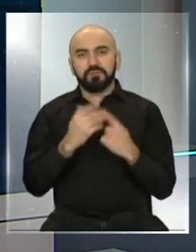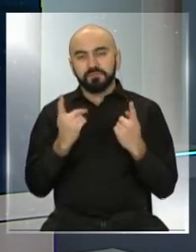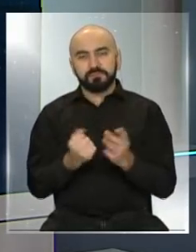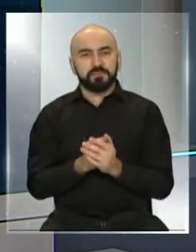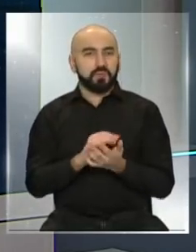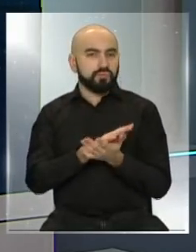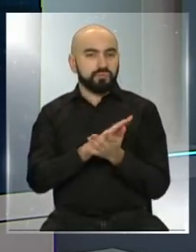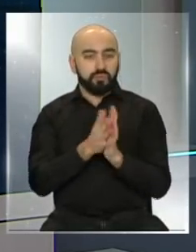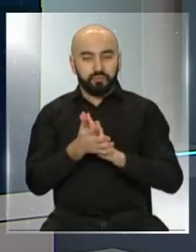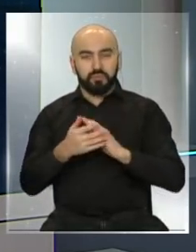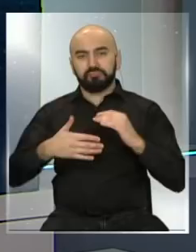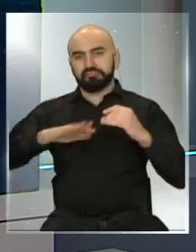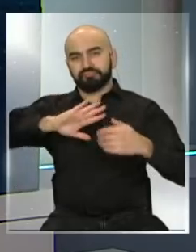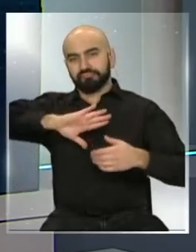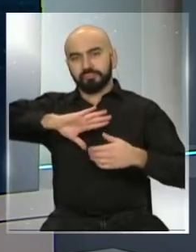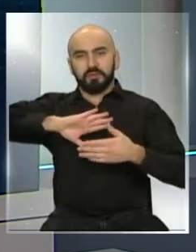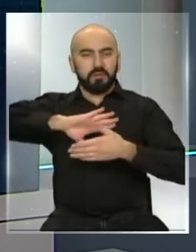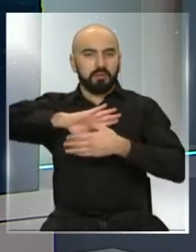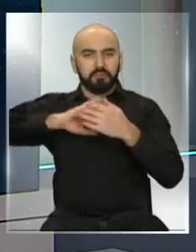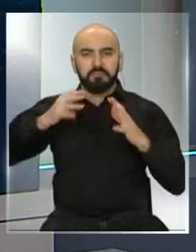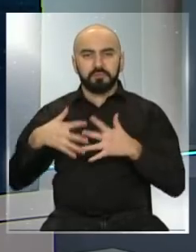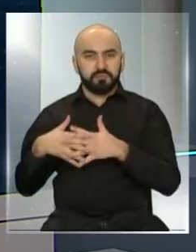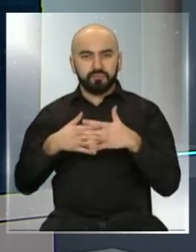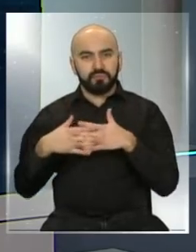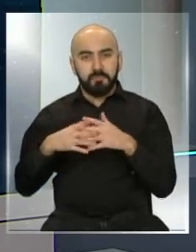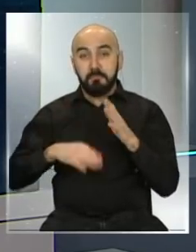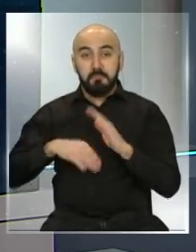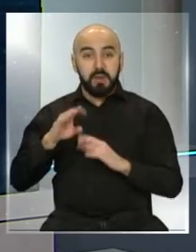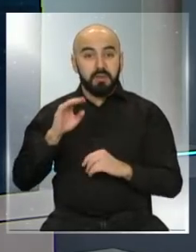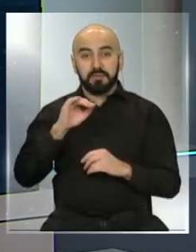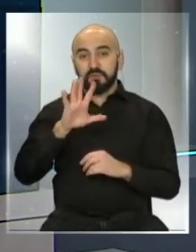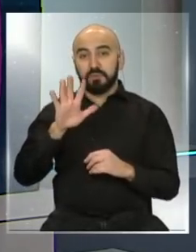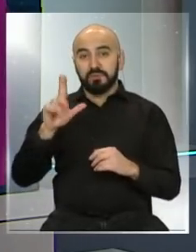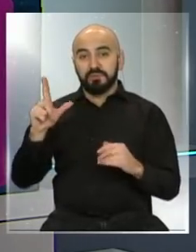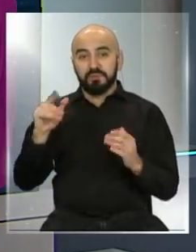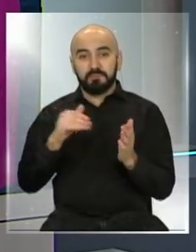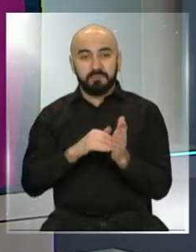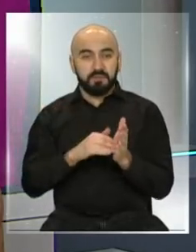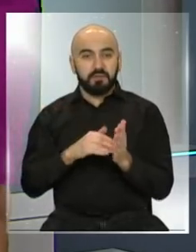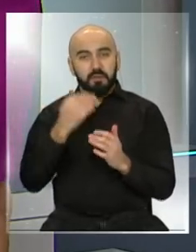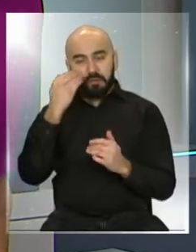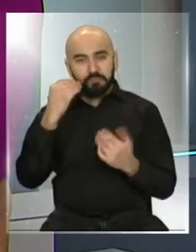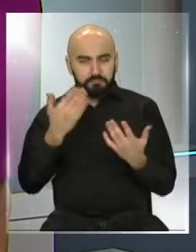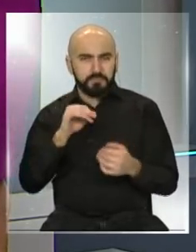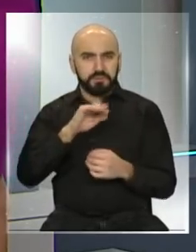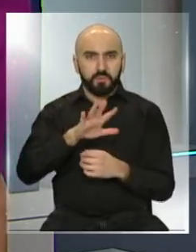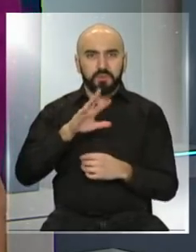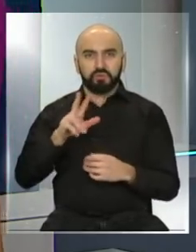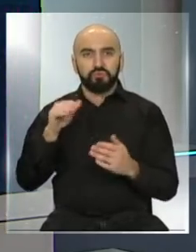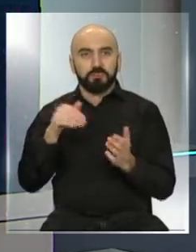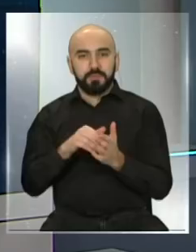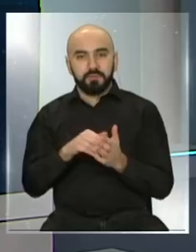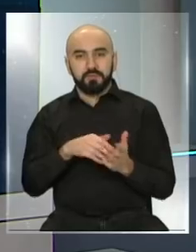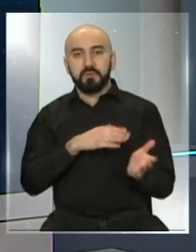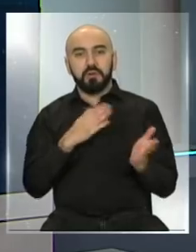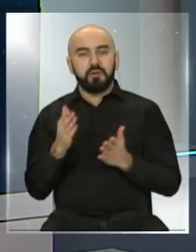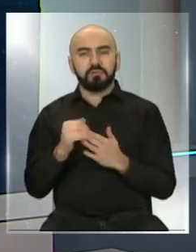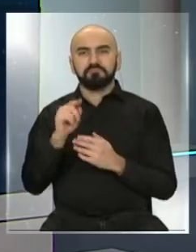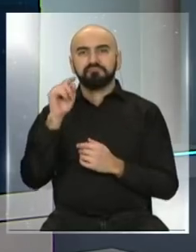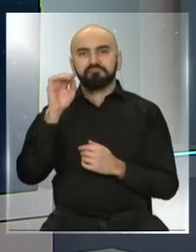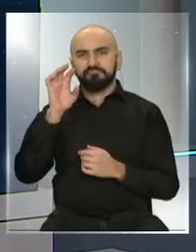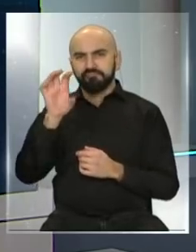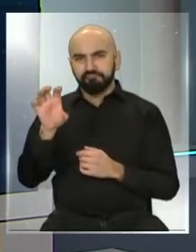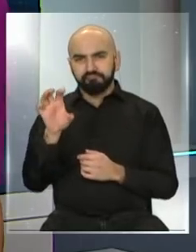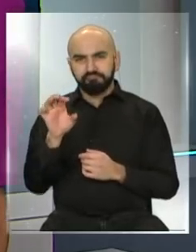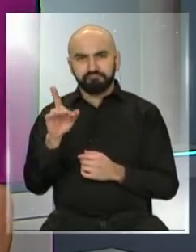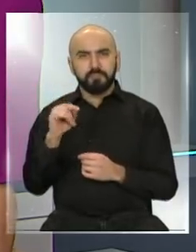Estados Unidos, más de 57.000 muertos, que está subiendo ya prácticamente a los 58.000. ¿Qué hemos marcado? El Estado